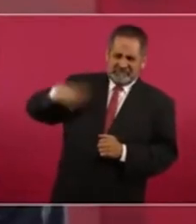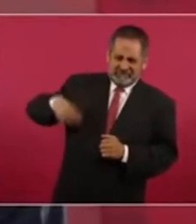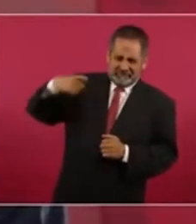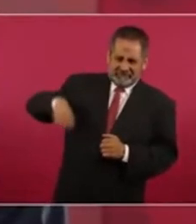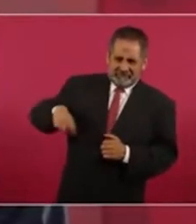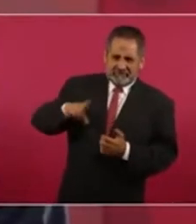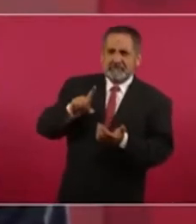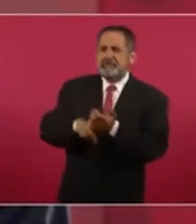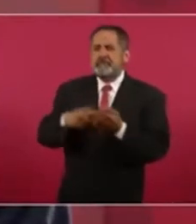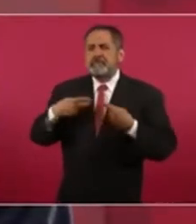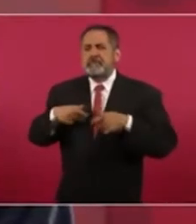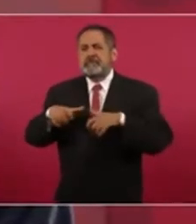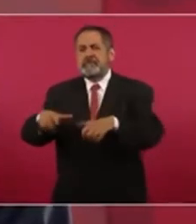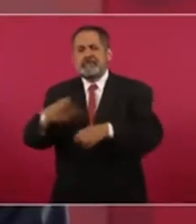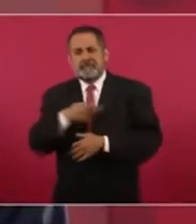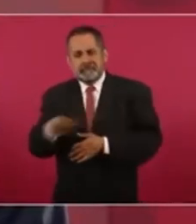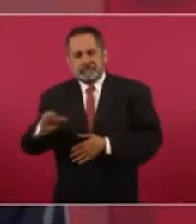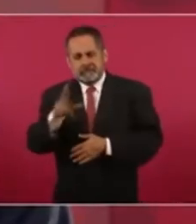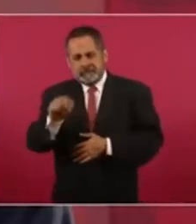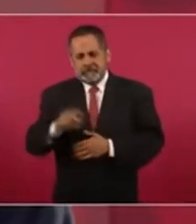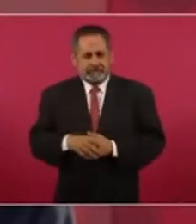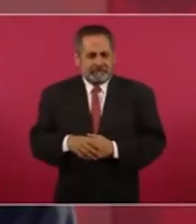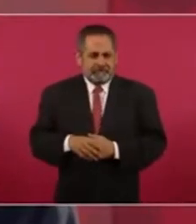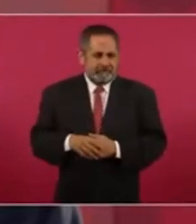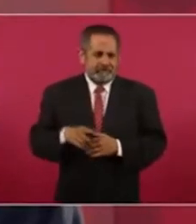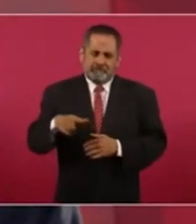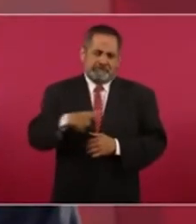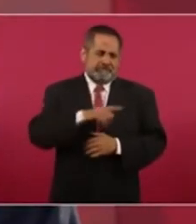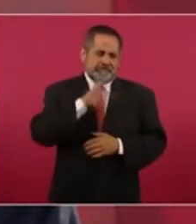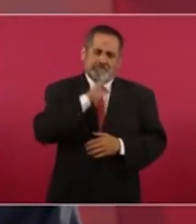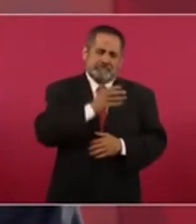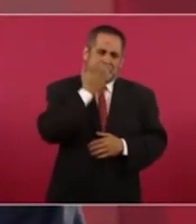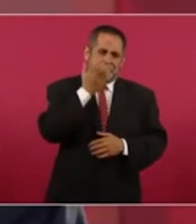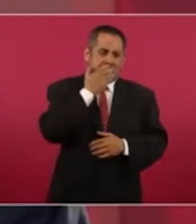es que se mal acostumbraron